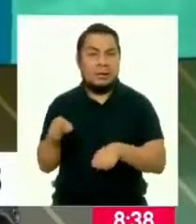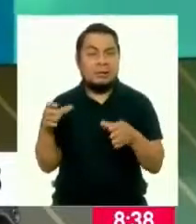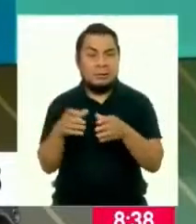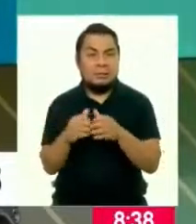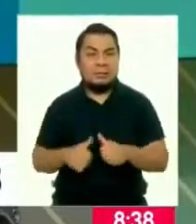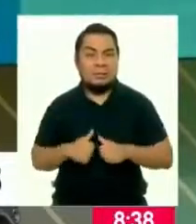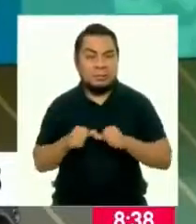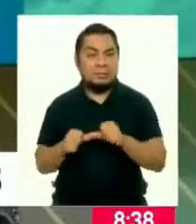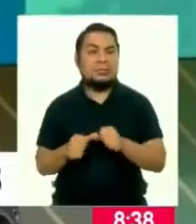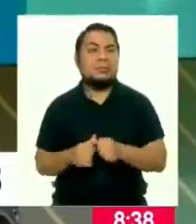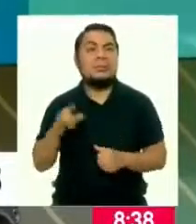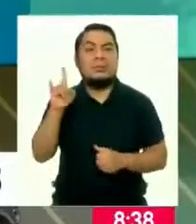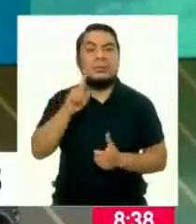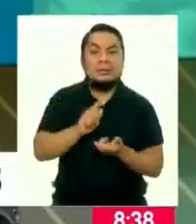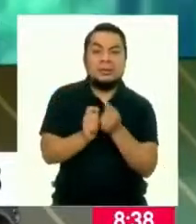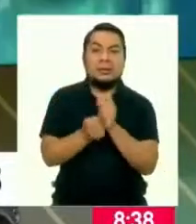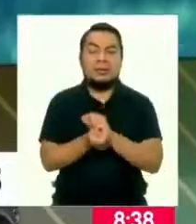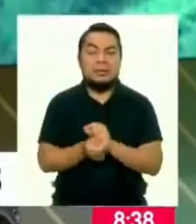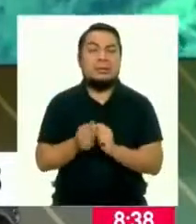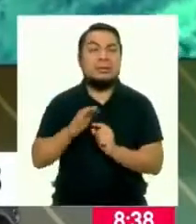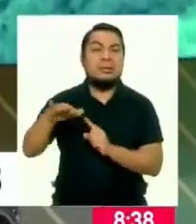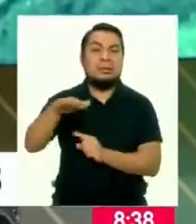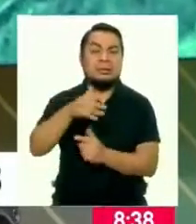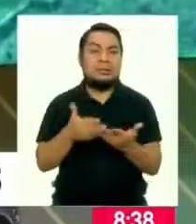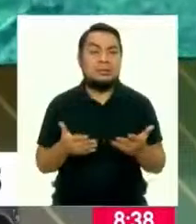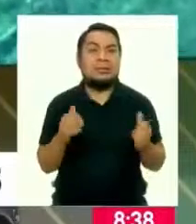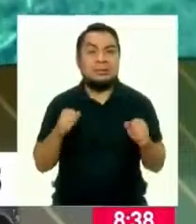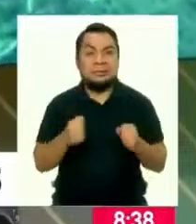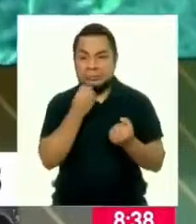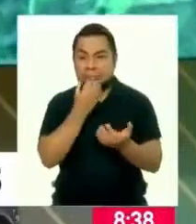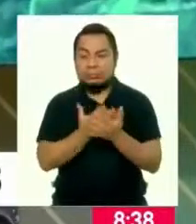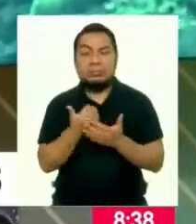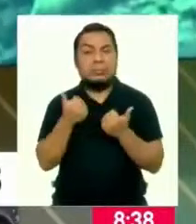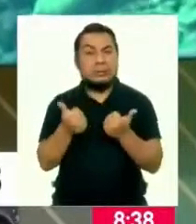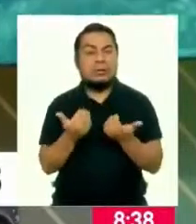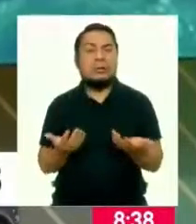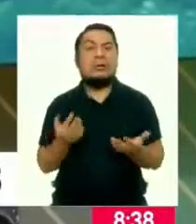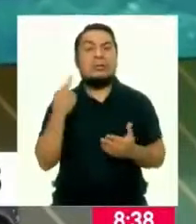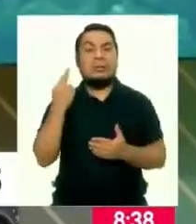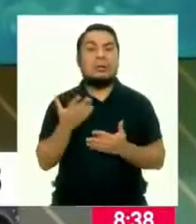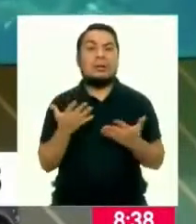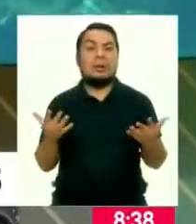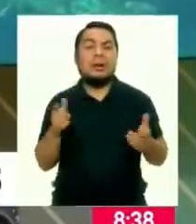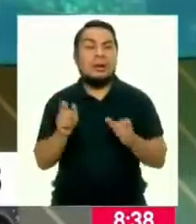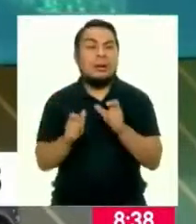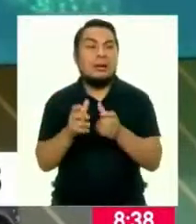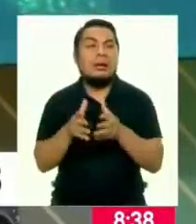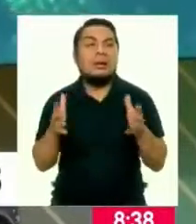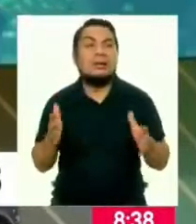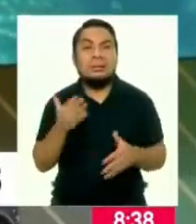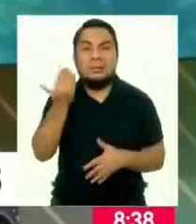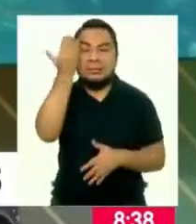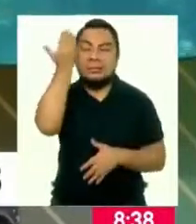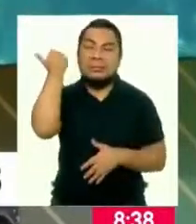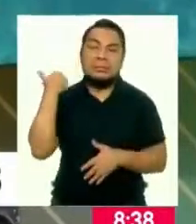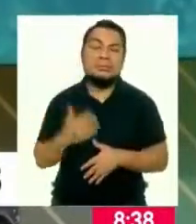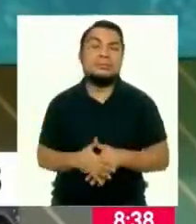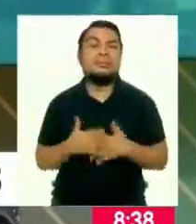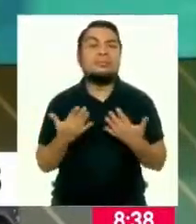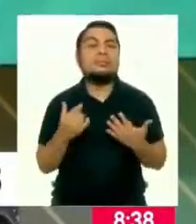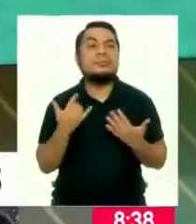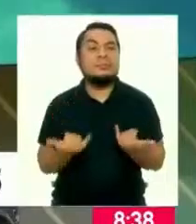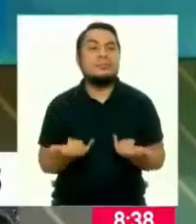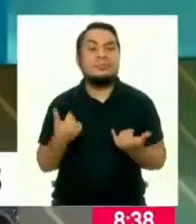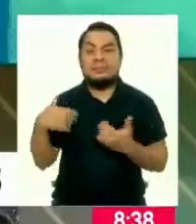adaptarse a esas condiciones y lo han hecho bastante bien. Por eso tenemos grandes civilizaciones en el pasado y es lo que